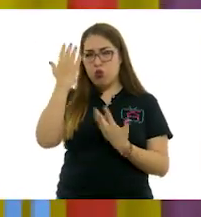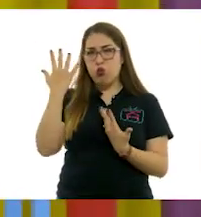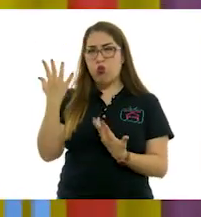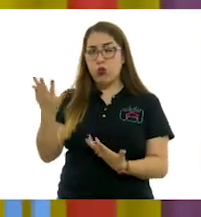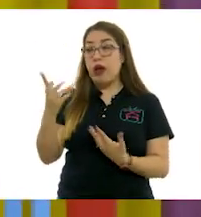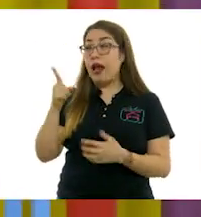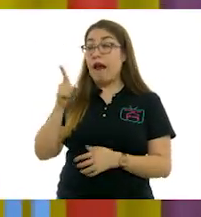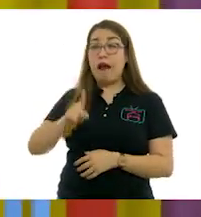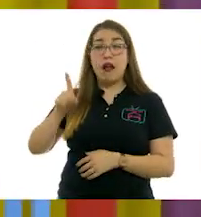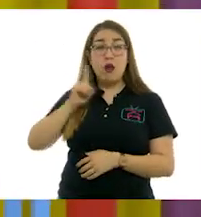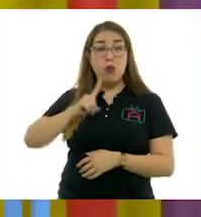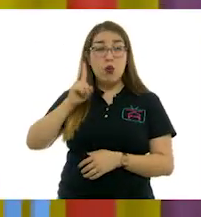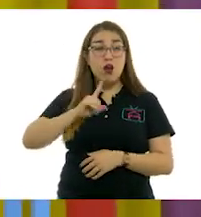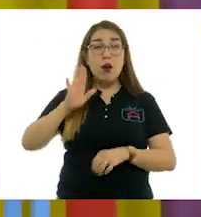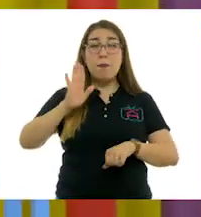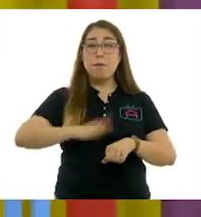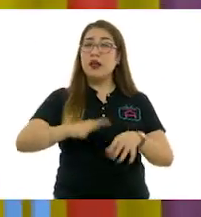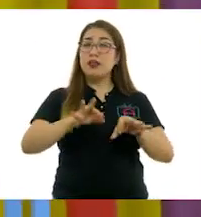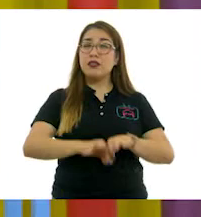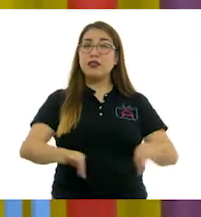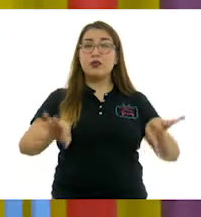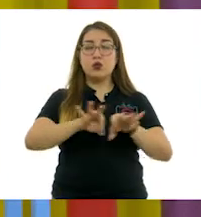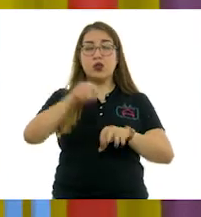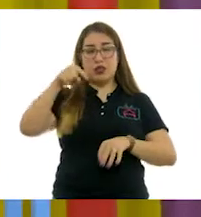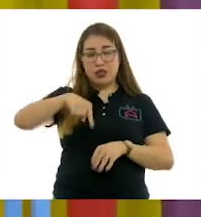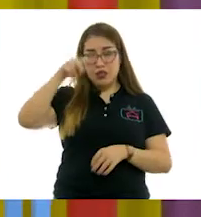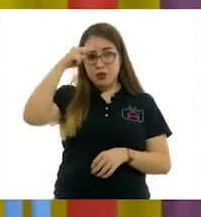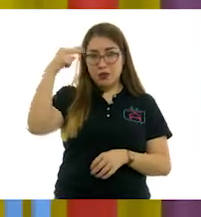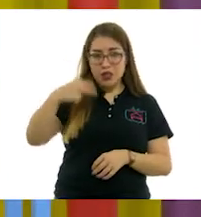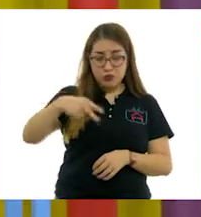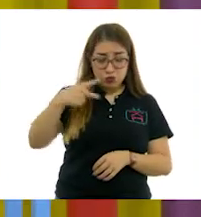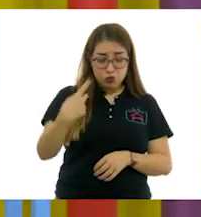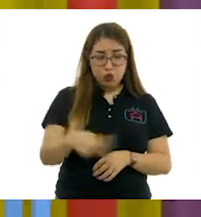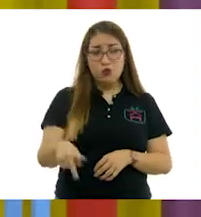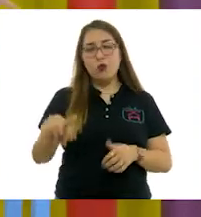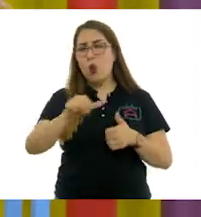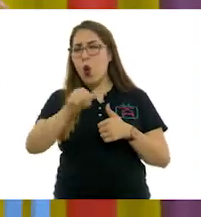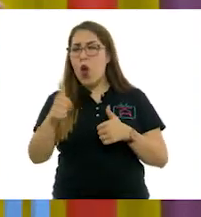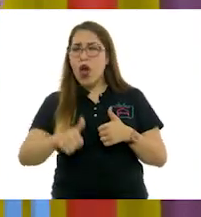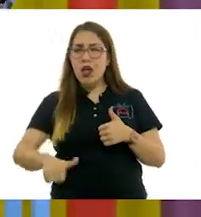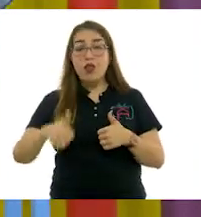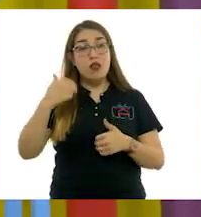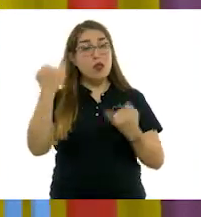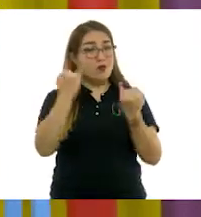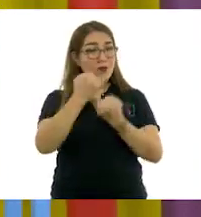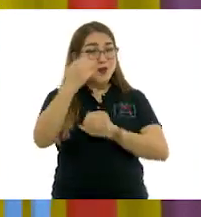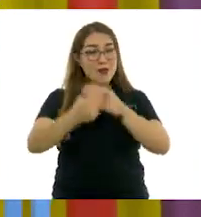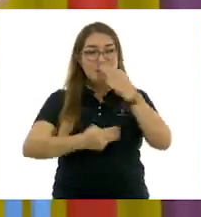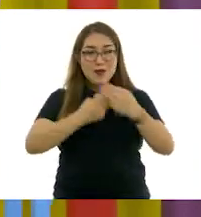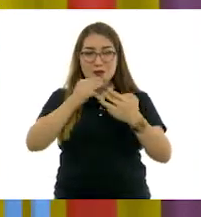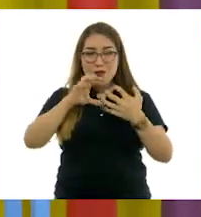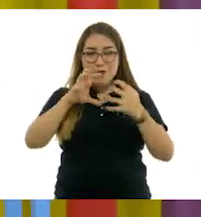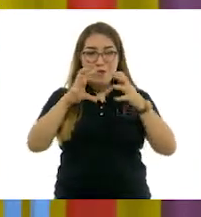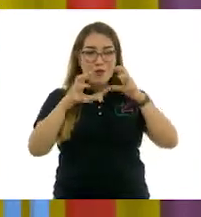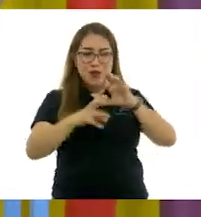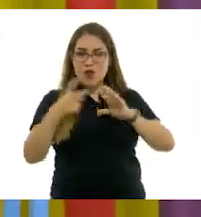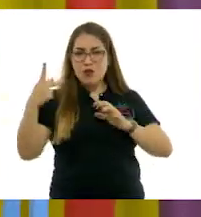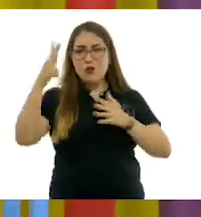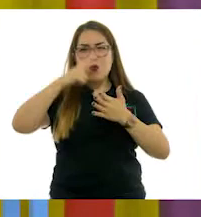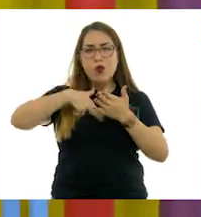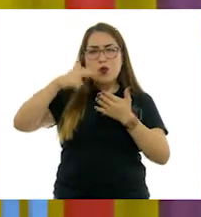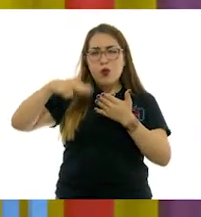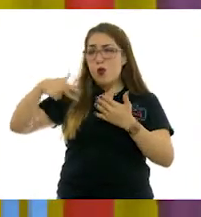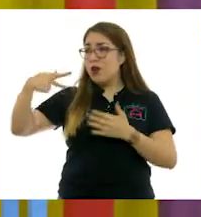artistas más importantes en nuestro país y en el mundo entero. Sus pinturas, la interpretación del mundo, sus